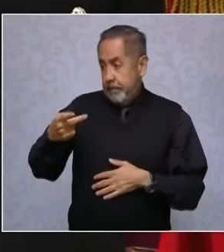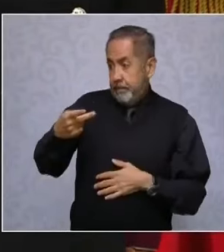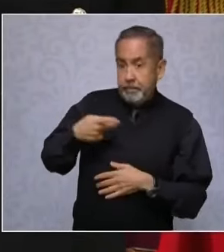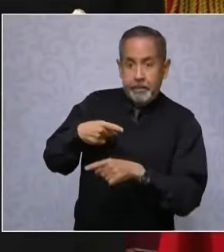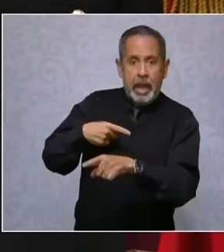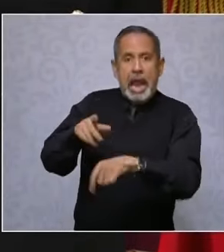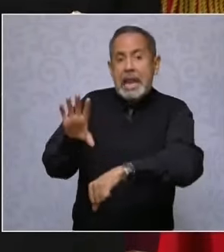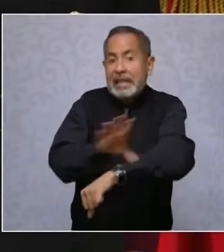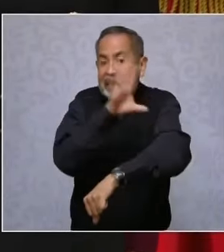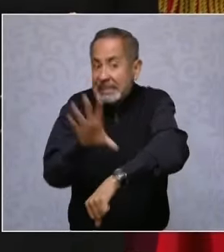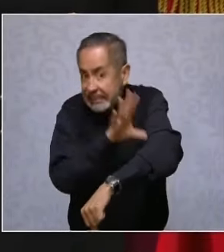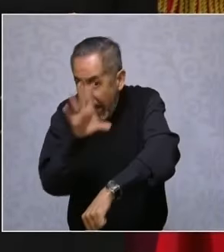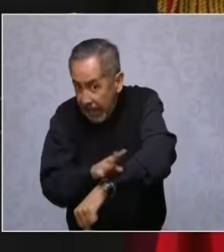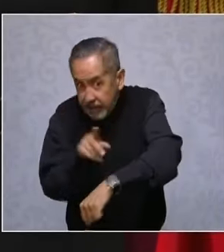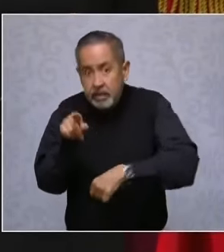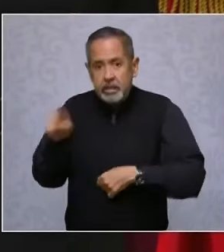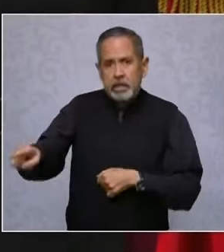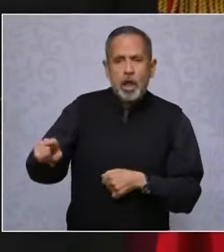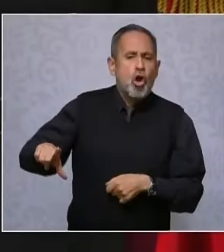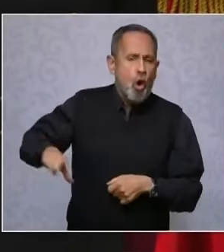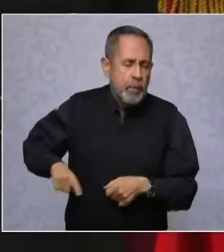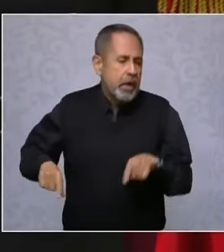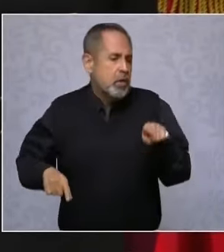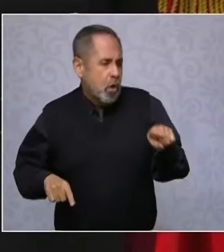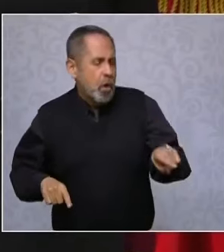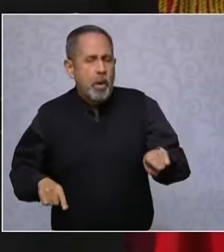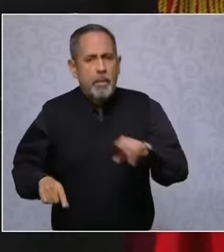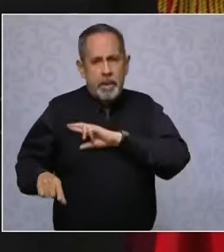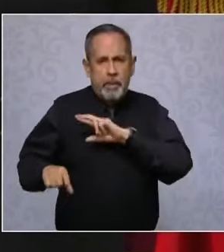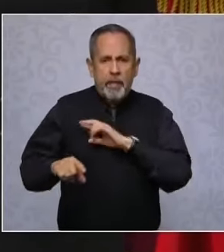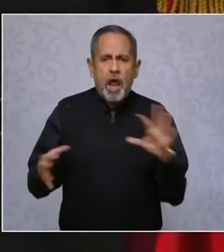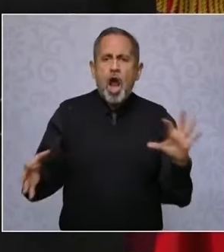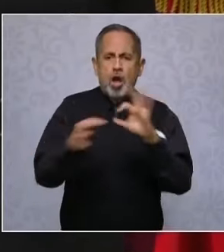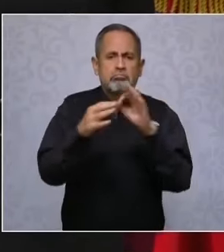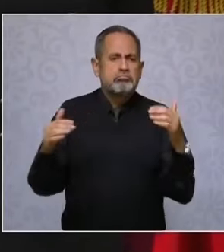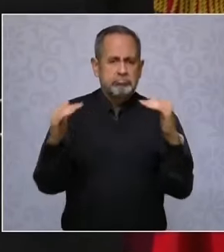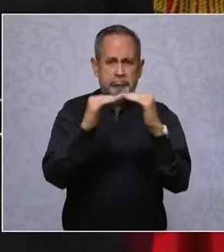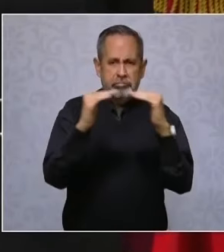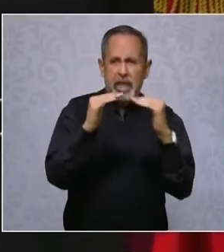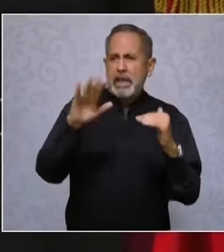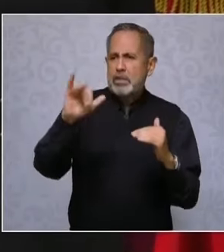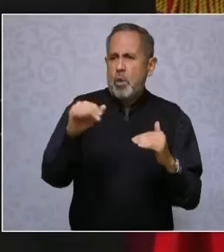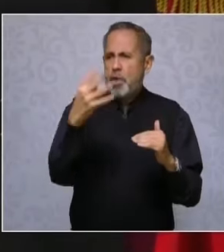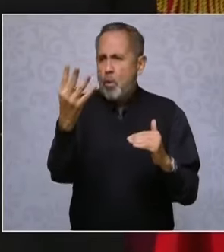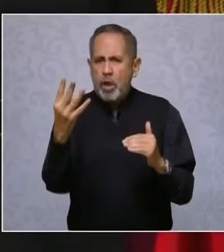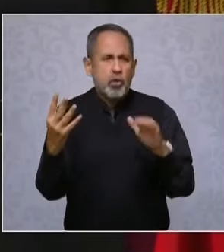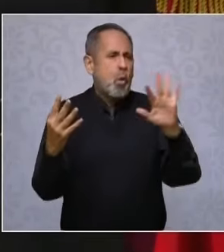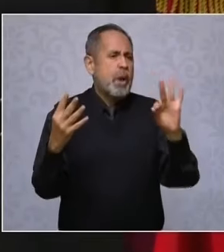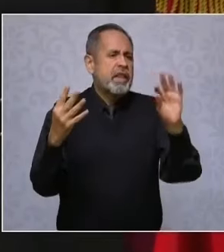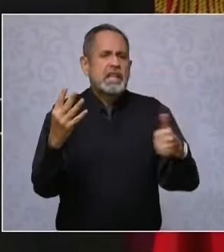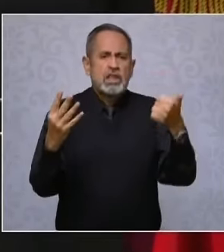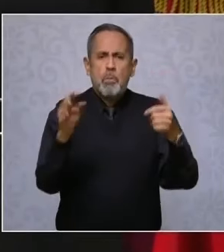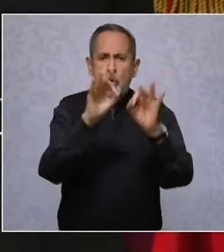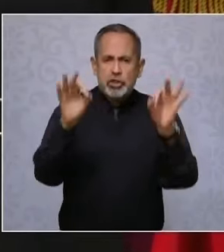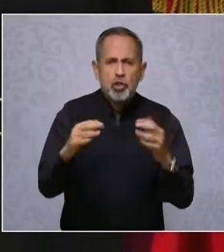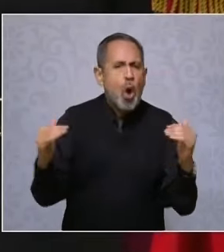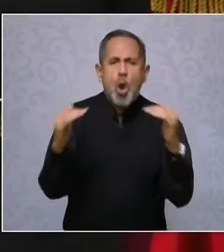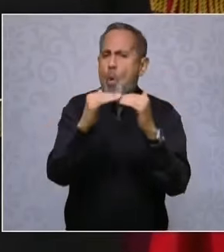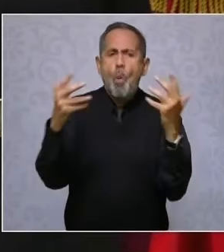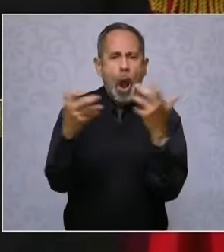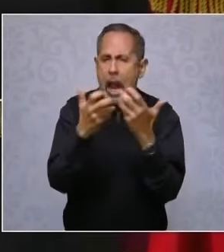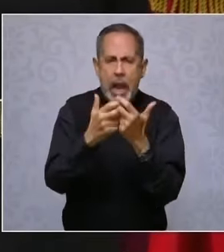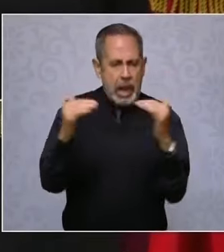de electricidad, de 54 por ciento y 46 por ciento respectivamente. En unos días